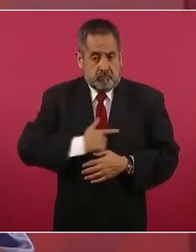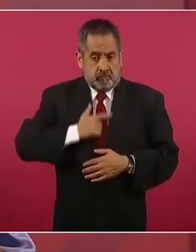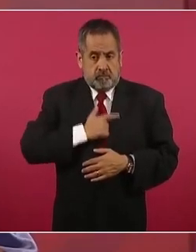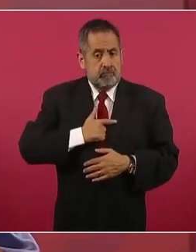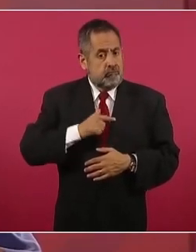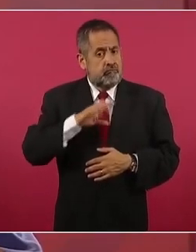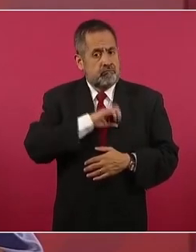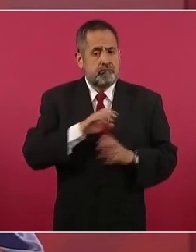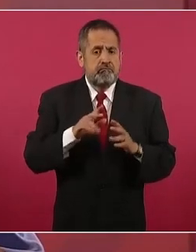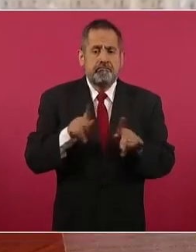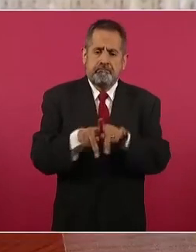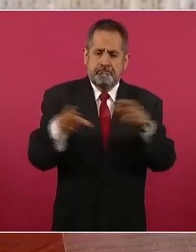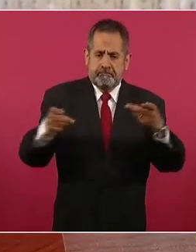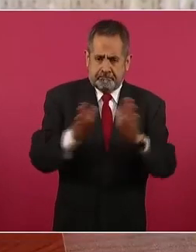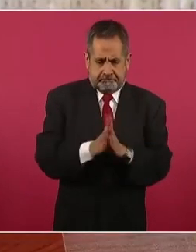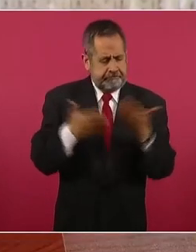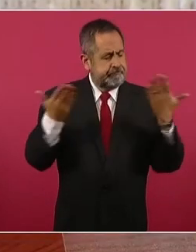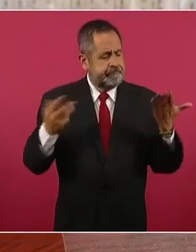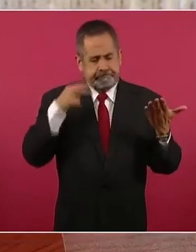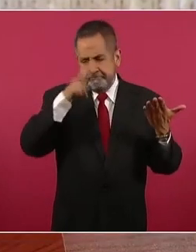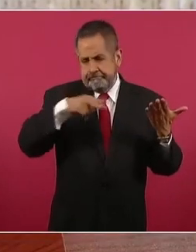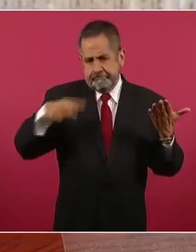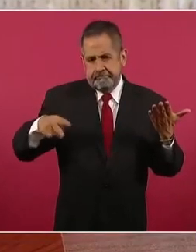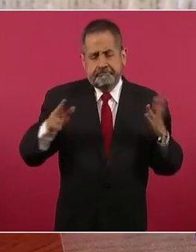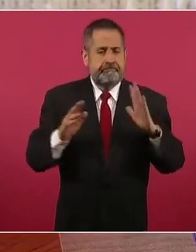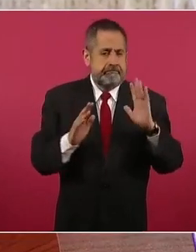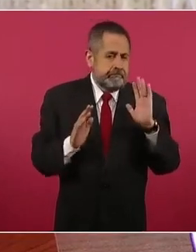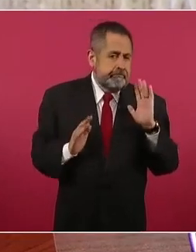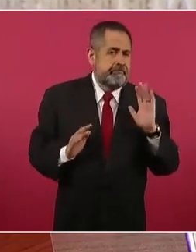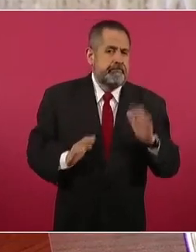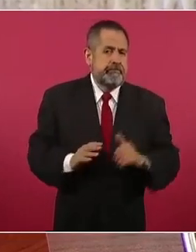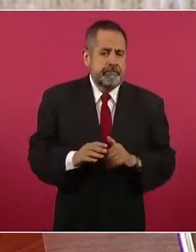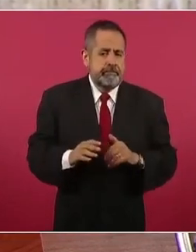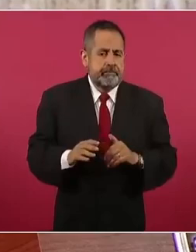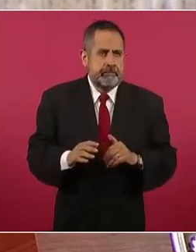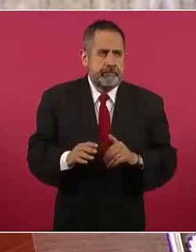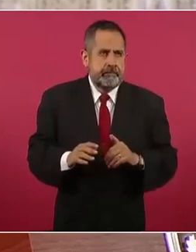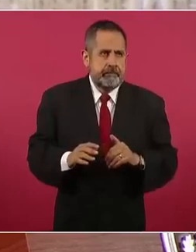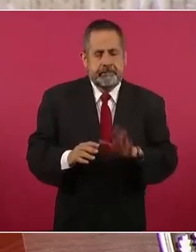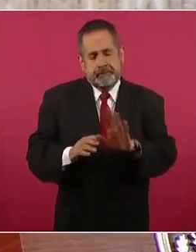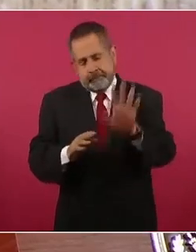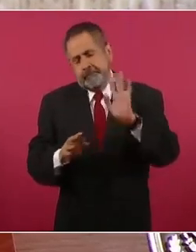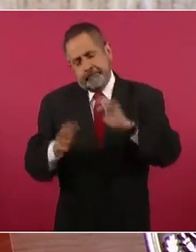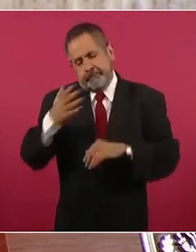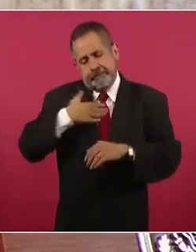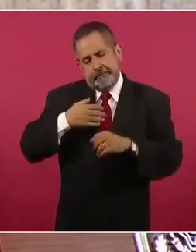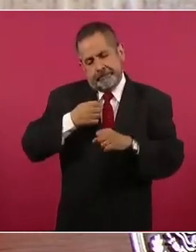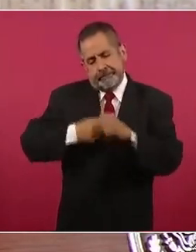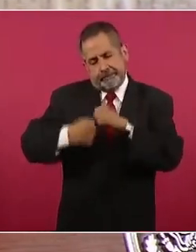a lo mejor por los años,